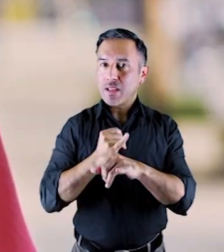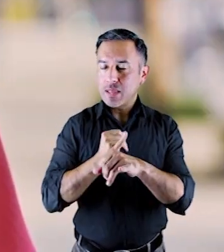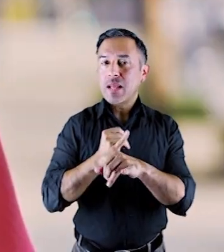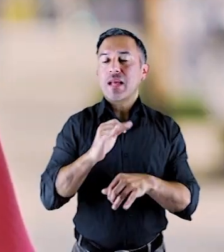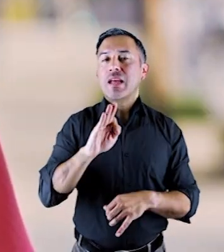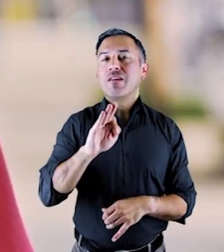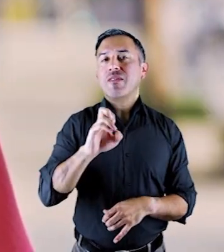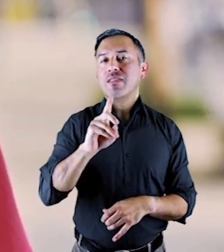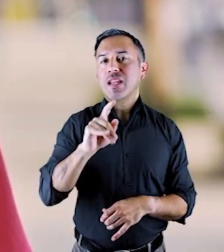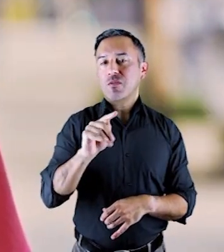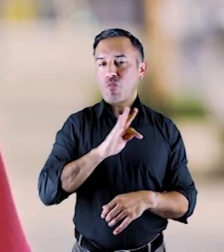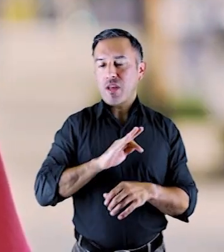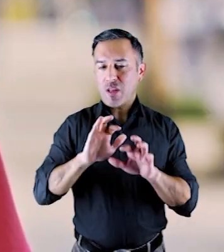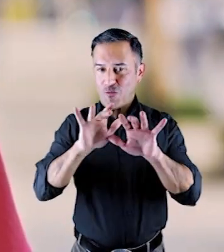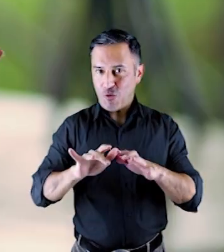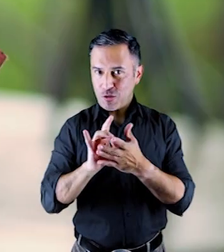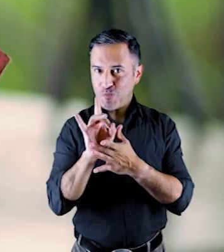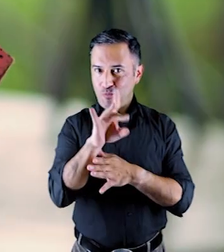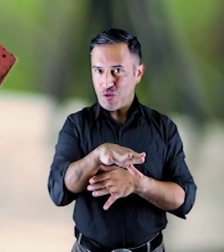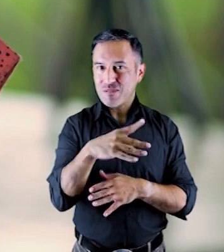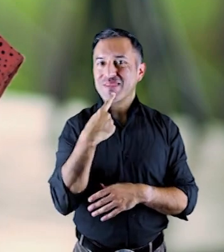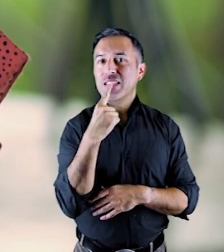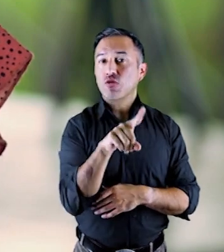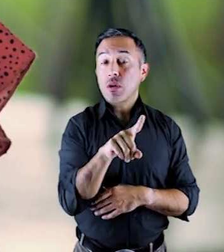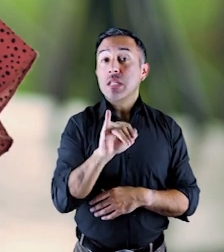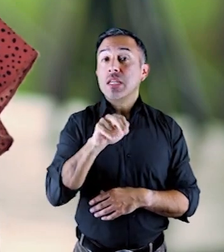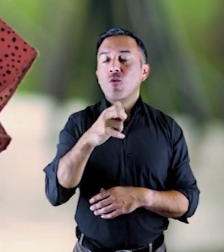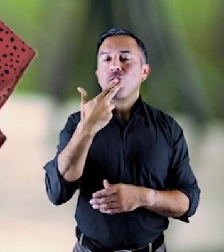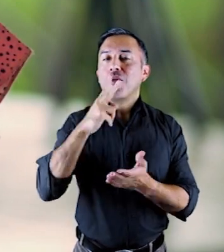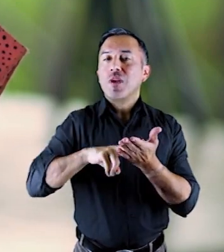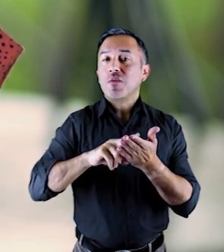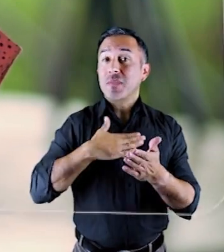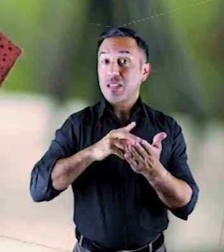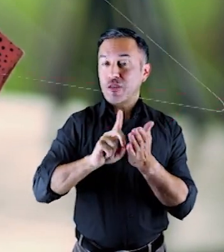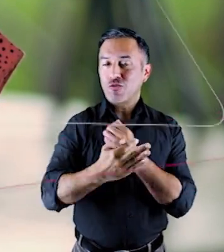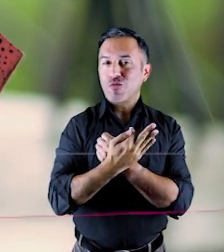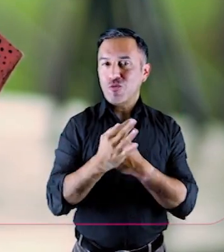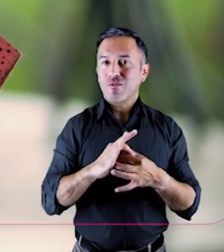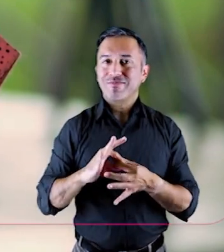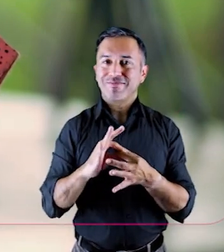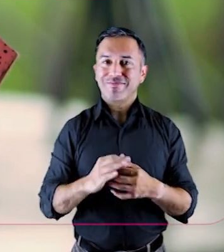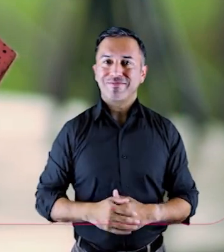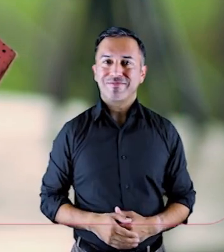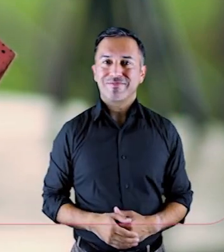fedenet.org.mx. Mi INE es valioso porque garantiza mis derechos y los INE. ¡Gracias!